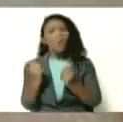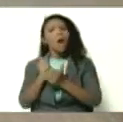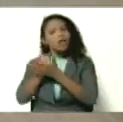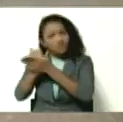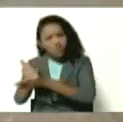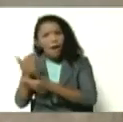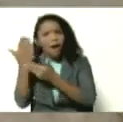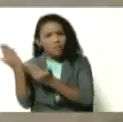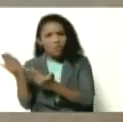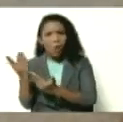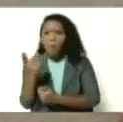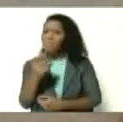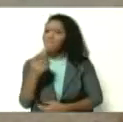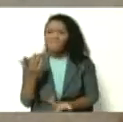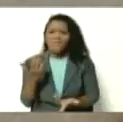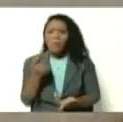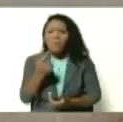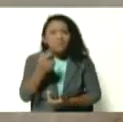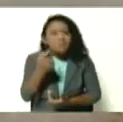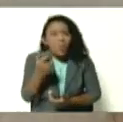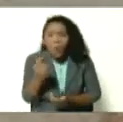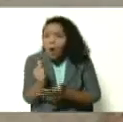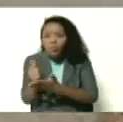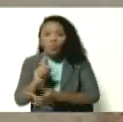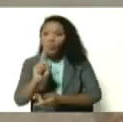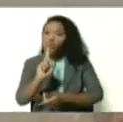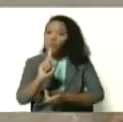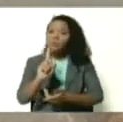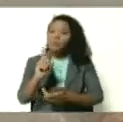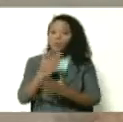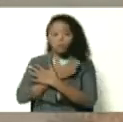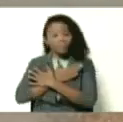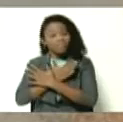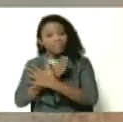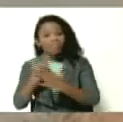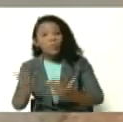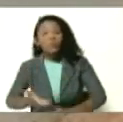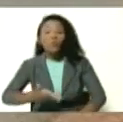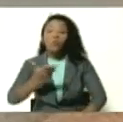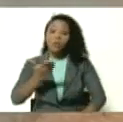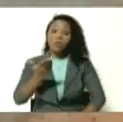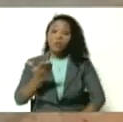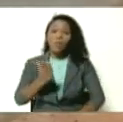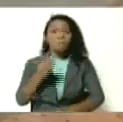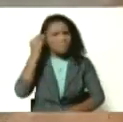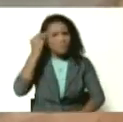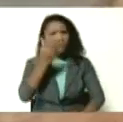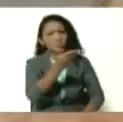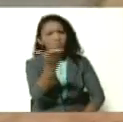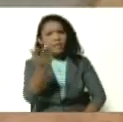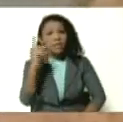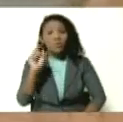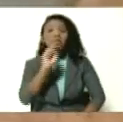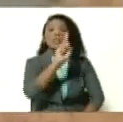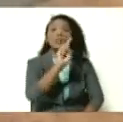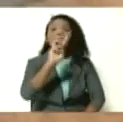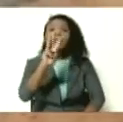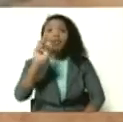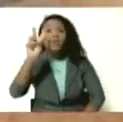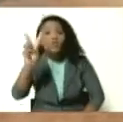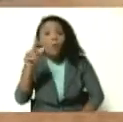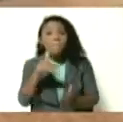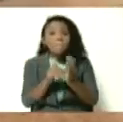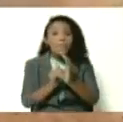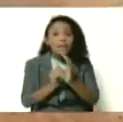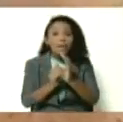poca cosa. Más allá de la cantidad, es el gesto. Imagínense ustedes, por estos 132 mil litros